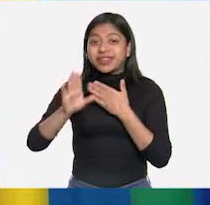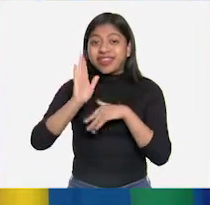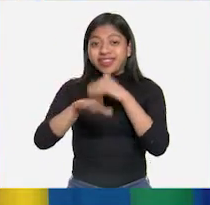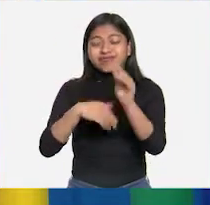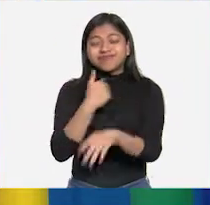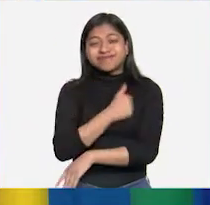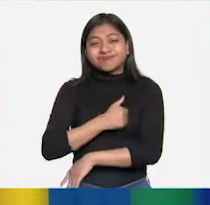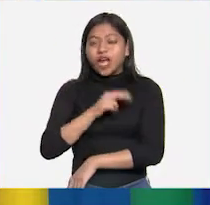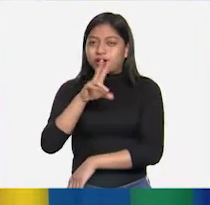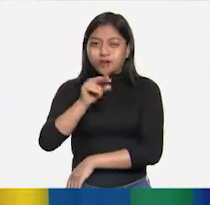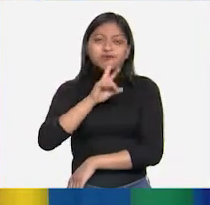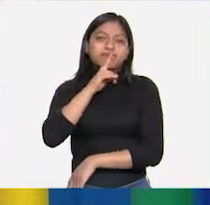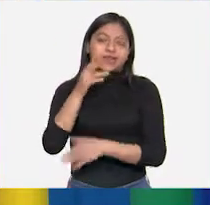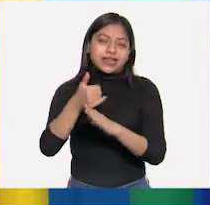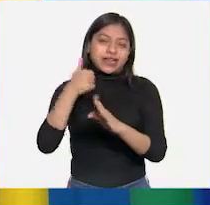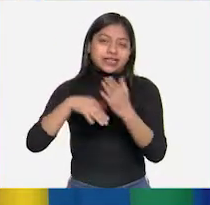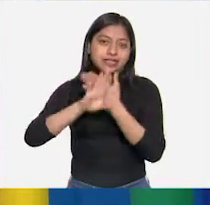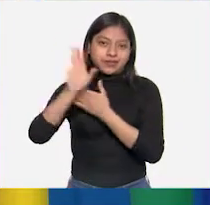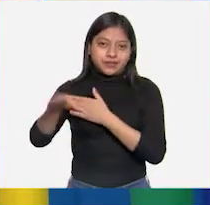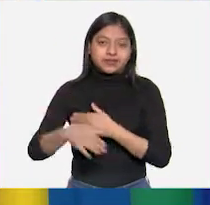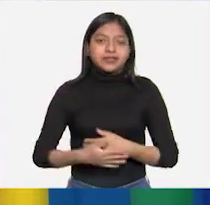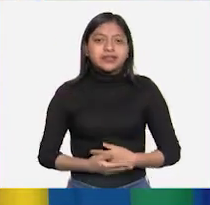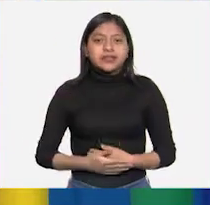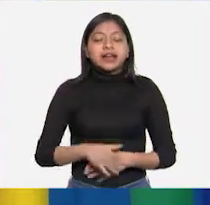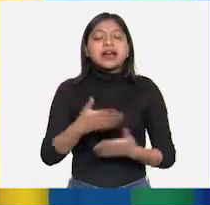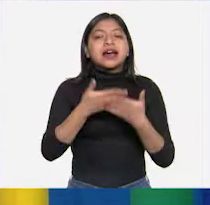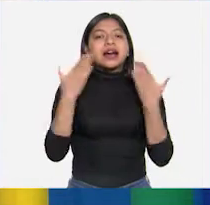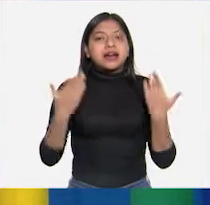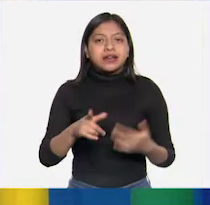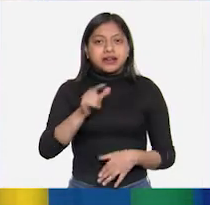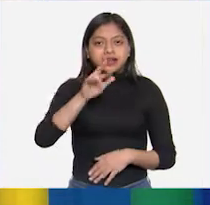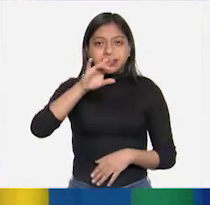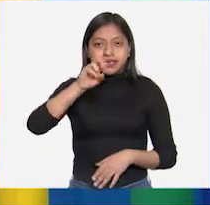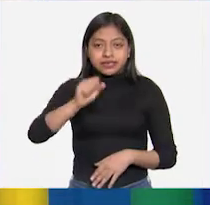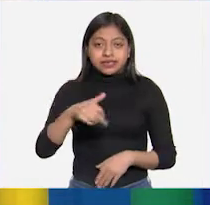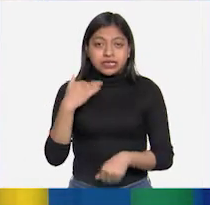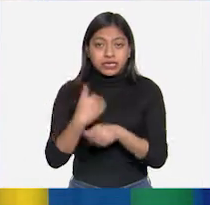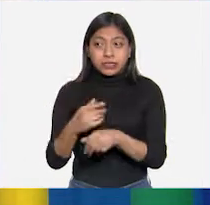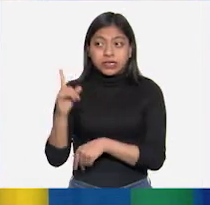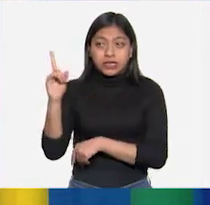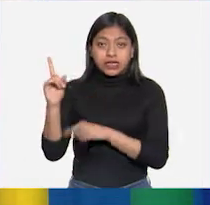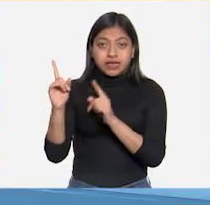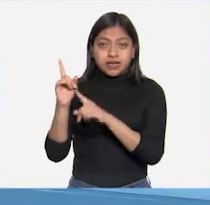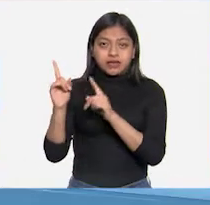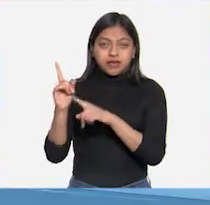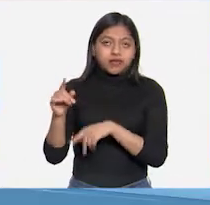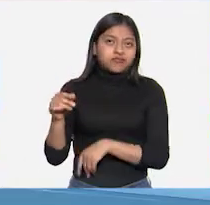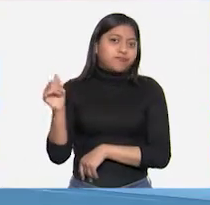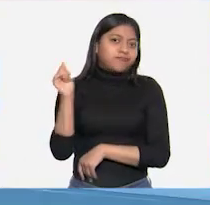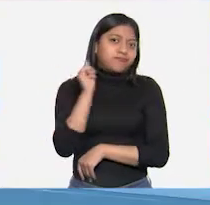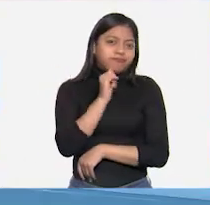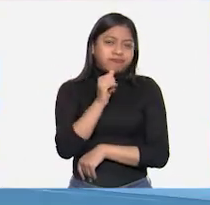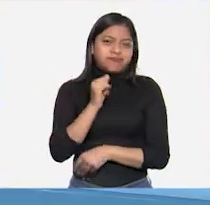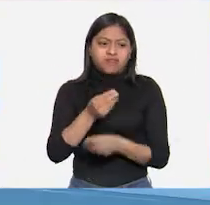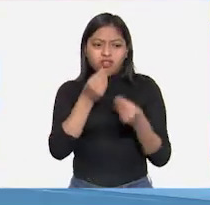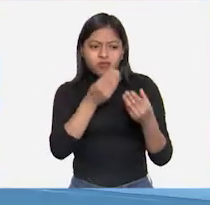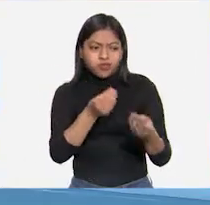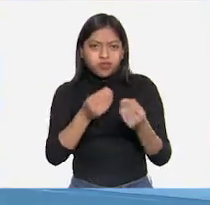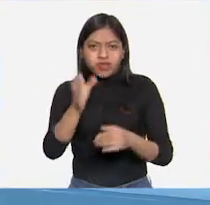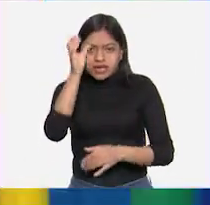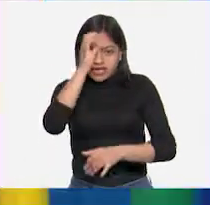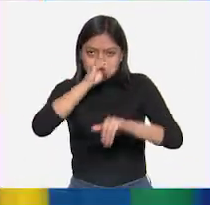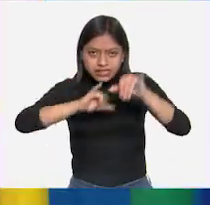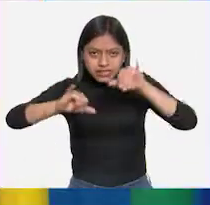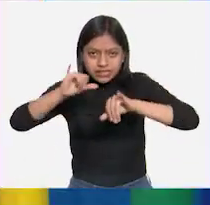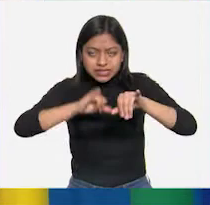lamentar. Bueno, ahora Larisa, quiero que hablemos de alguien que hizo muchas aportaciones a la ciencia y